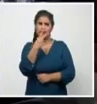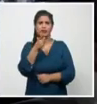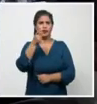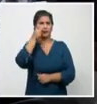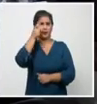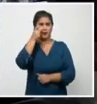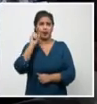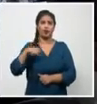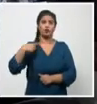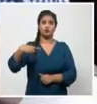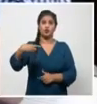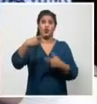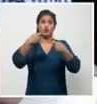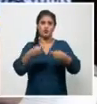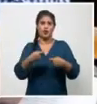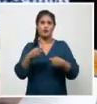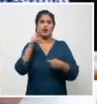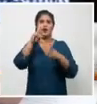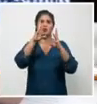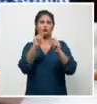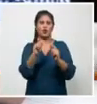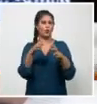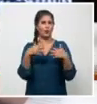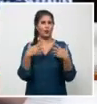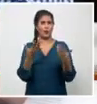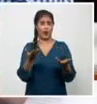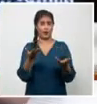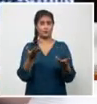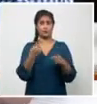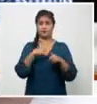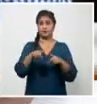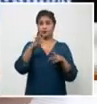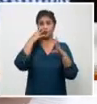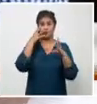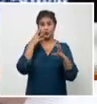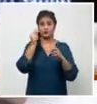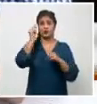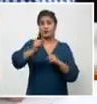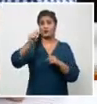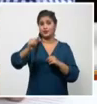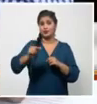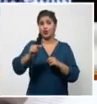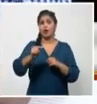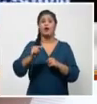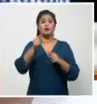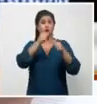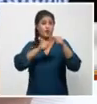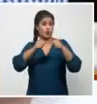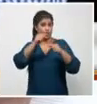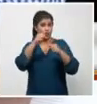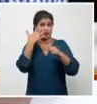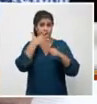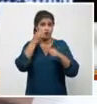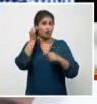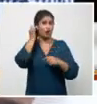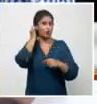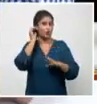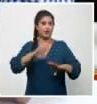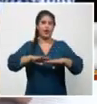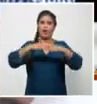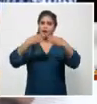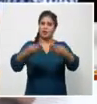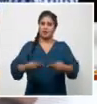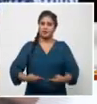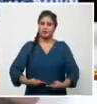el resultado de la pesquisa. Recobra mayor importancia la atención a los vulnerables y la mensajería. Nosotros